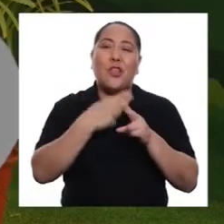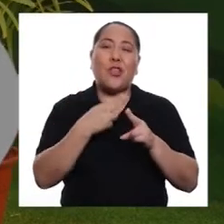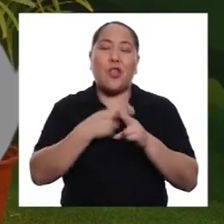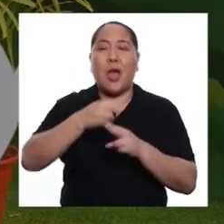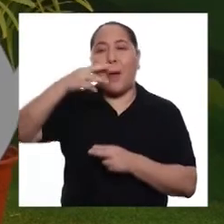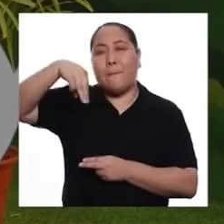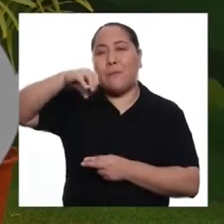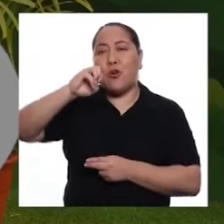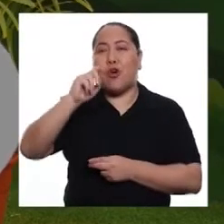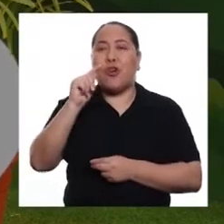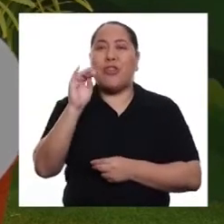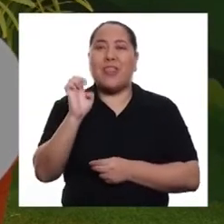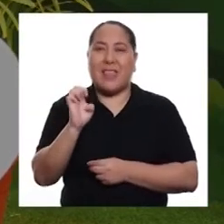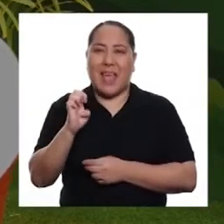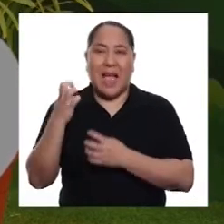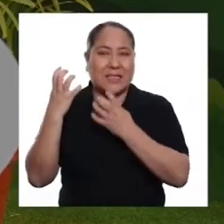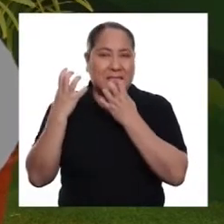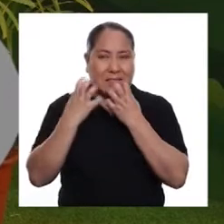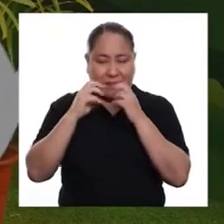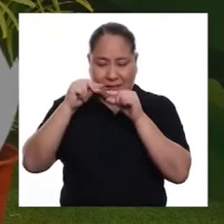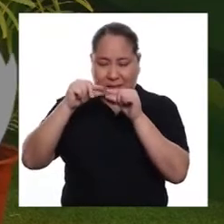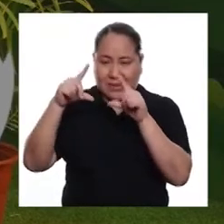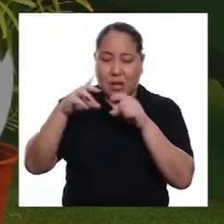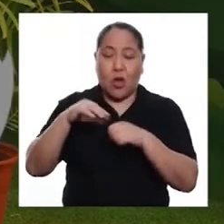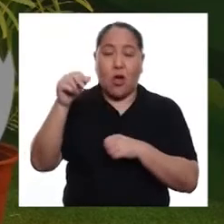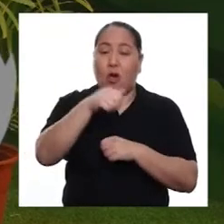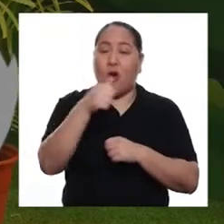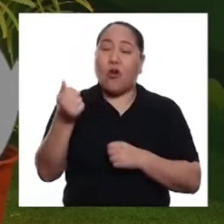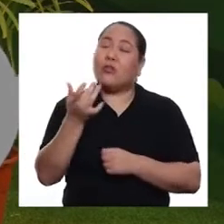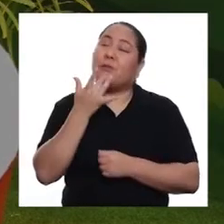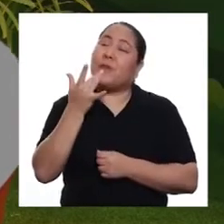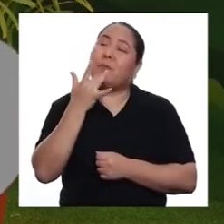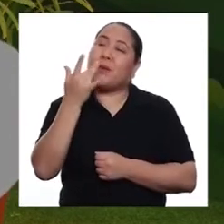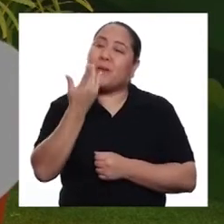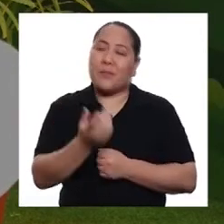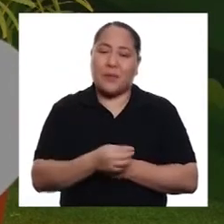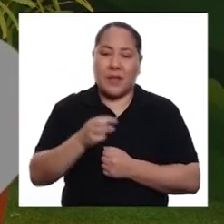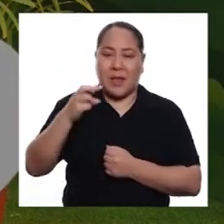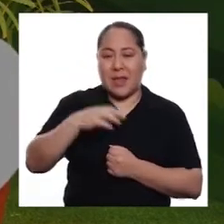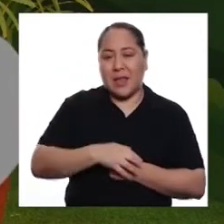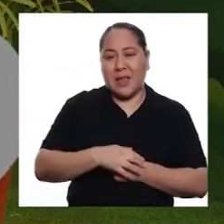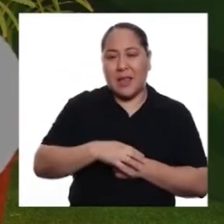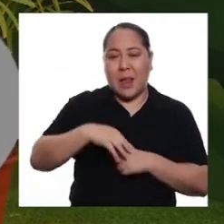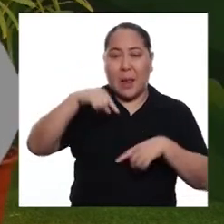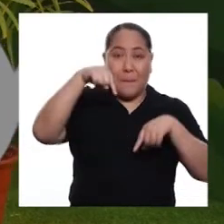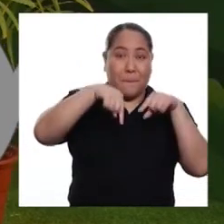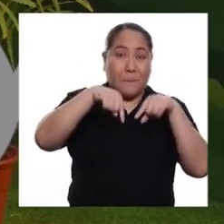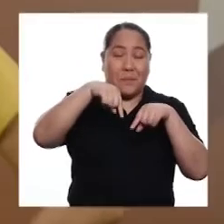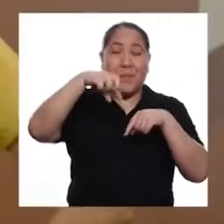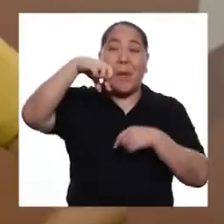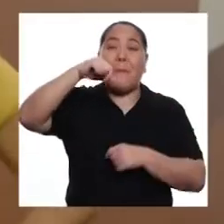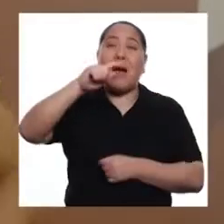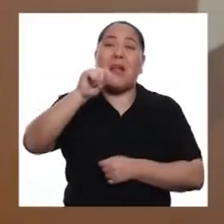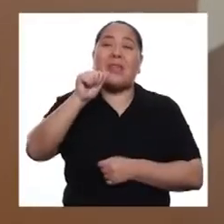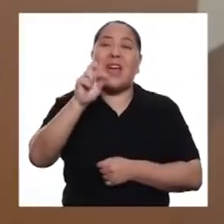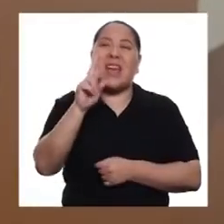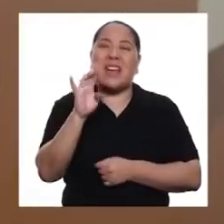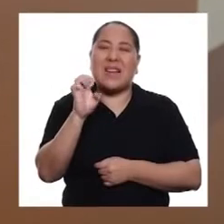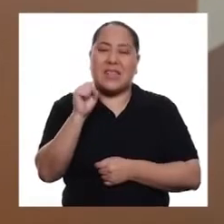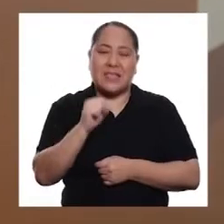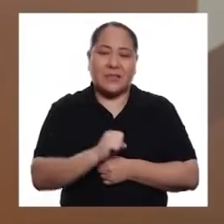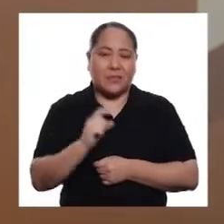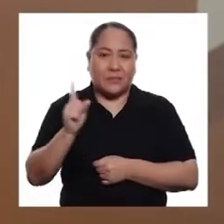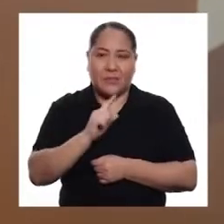ver con el nombre, mote de maíz. Otro ingrediente que le da sabor es la pata de res. Y no